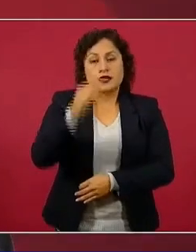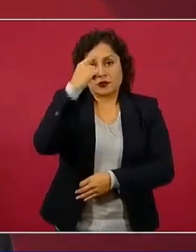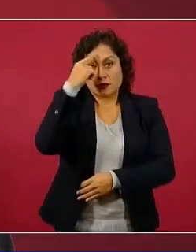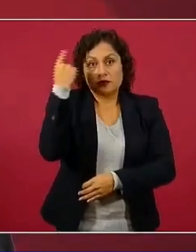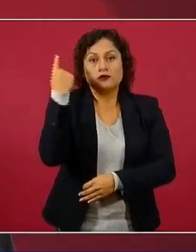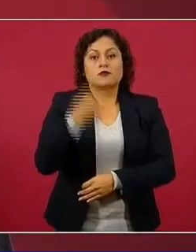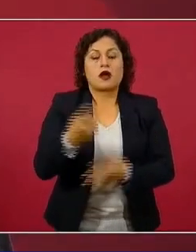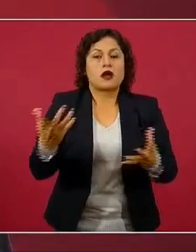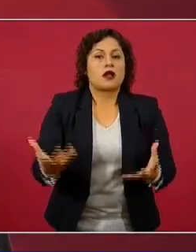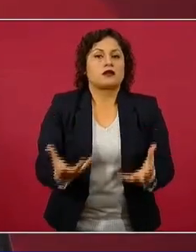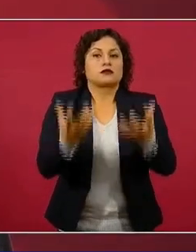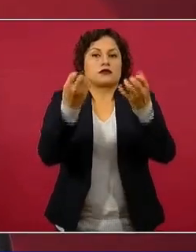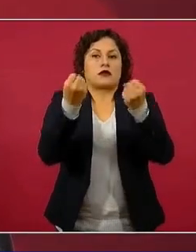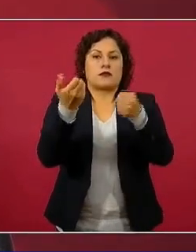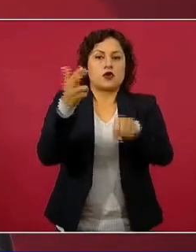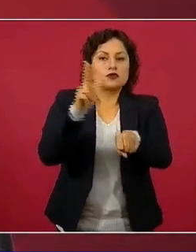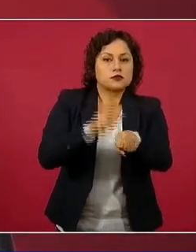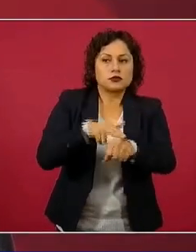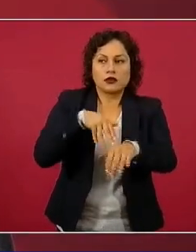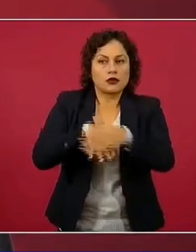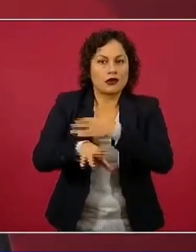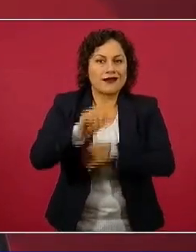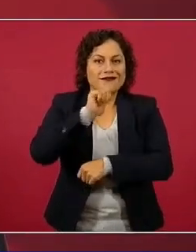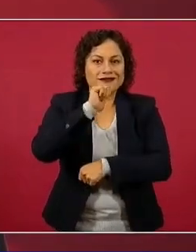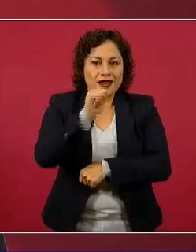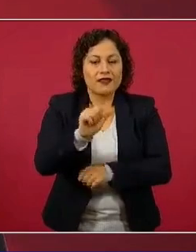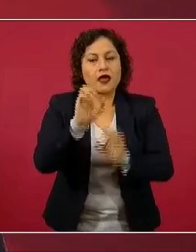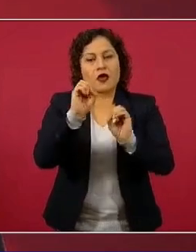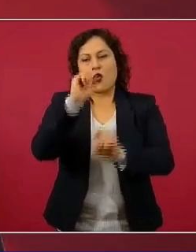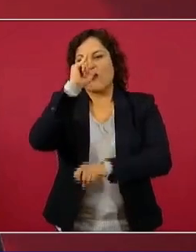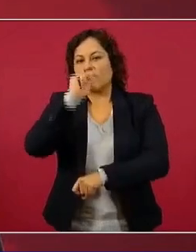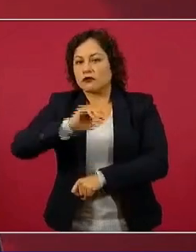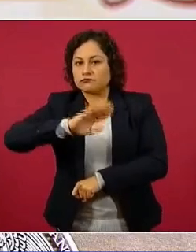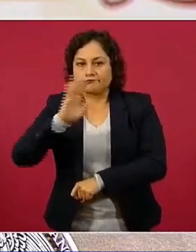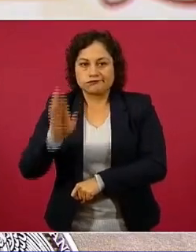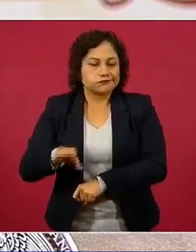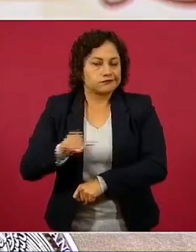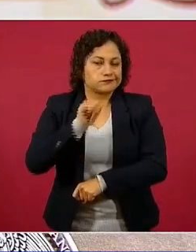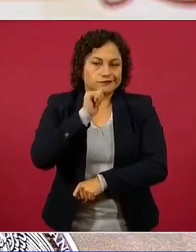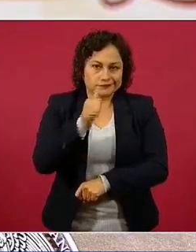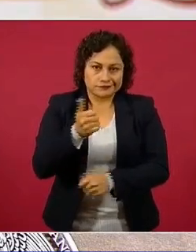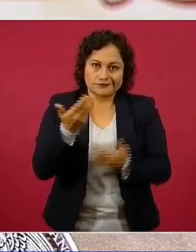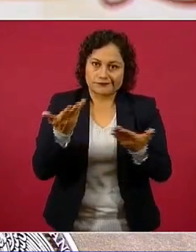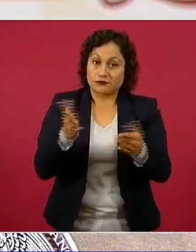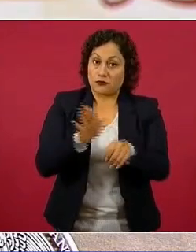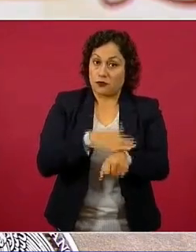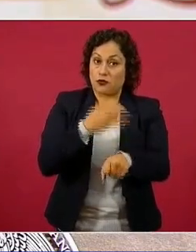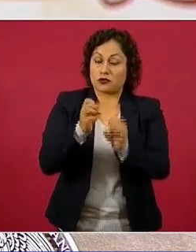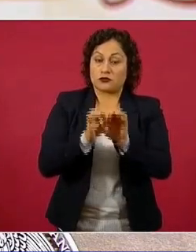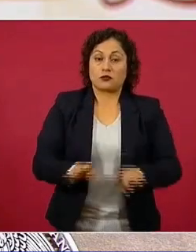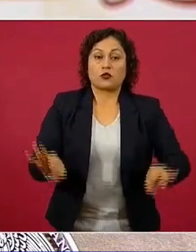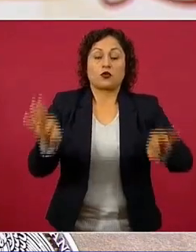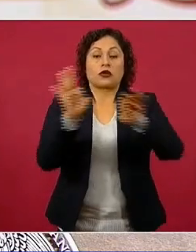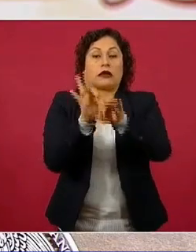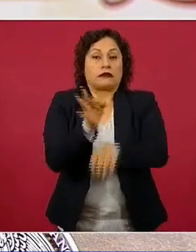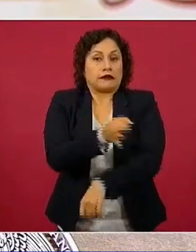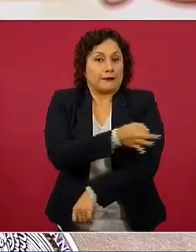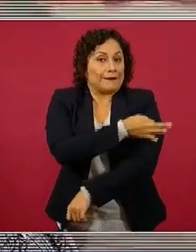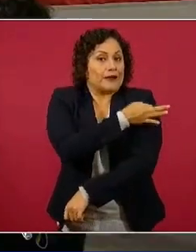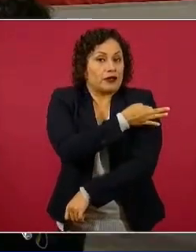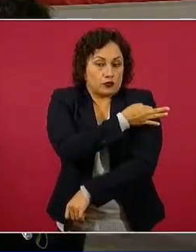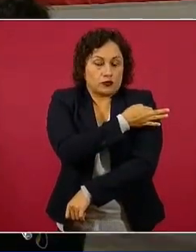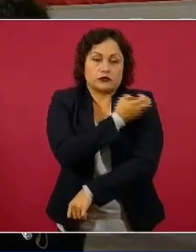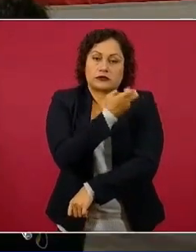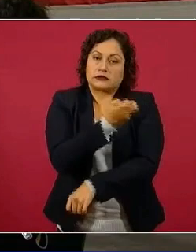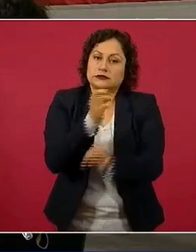hospitalización o incluso de fallecer. Es muy importante vacunarse. Sigue siendo en este momento una epidemia